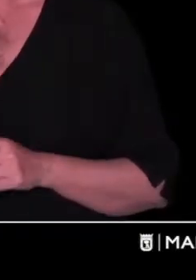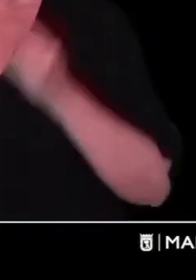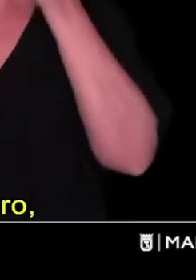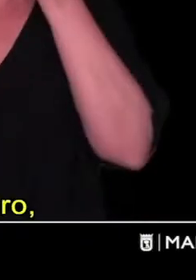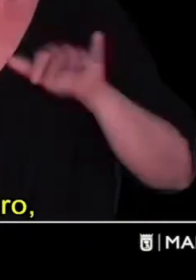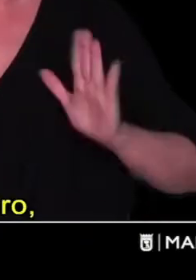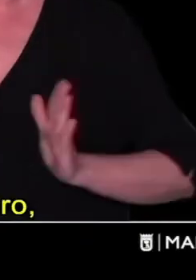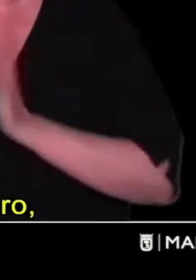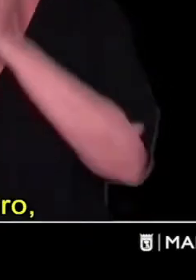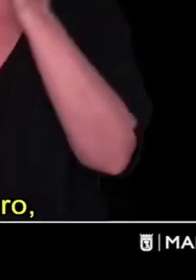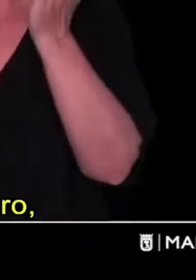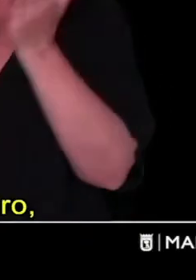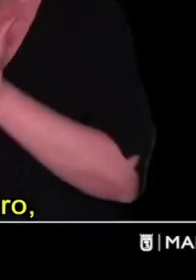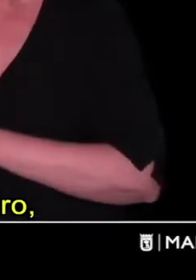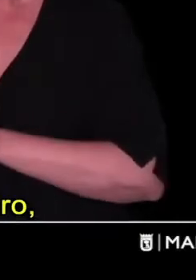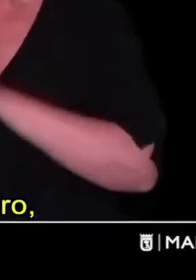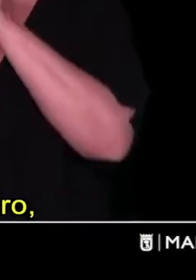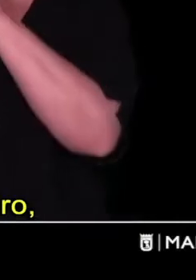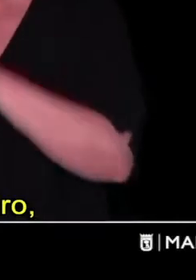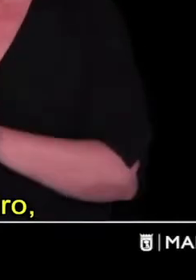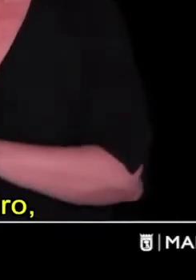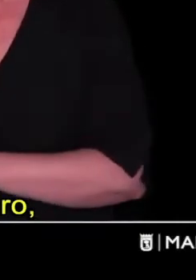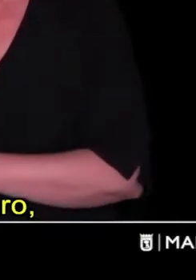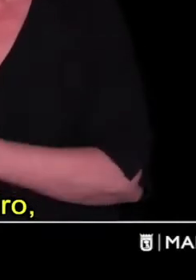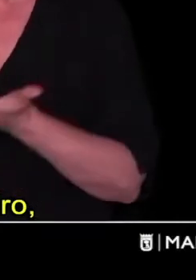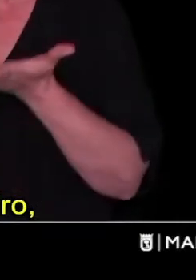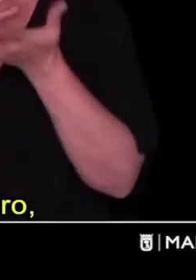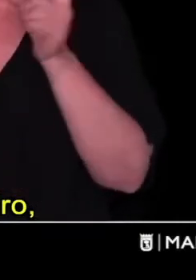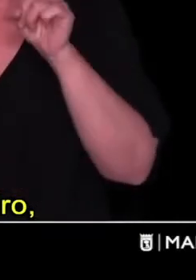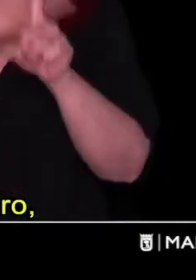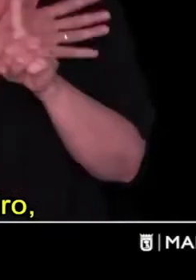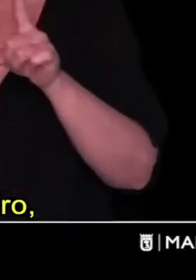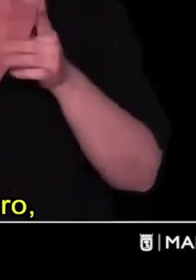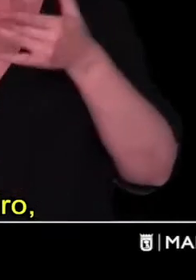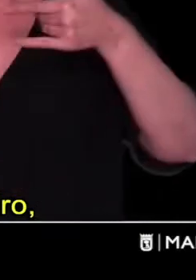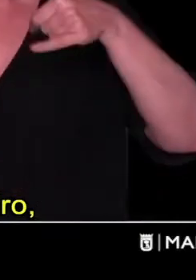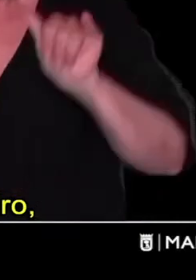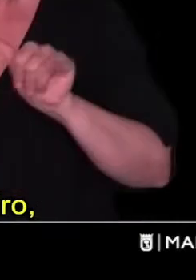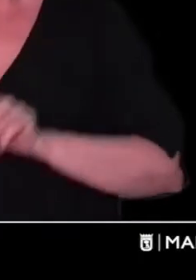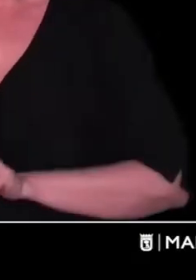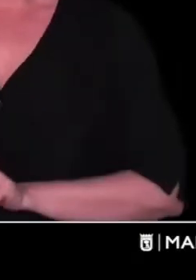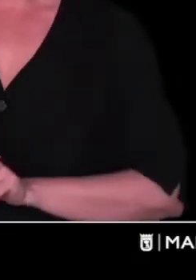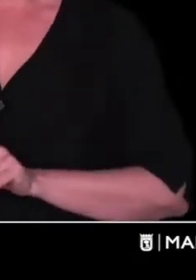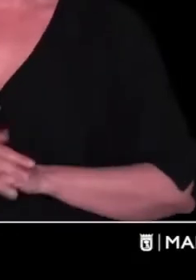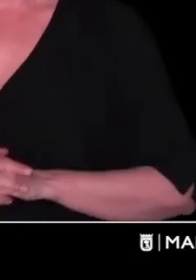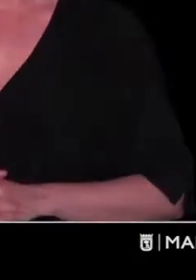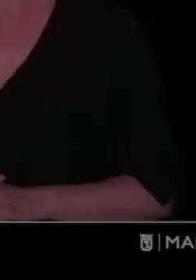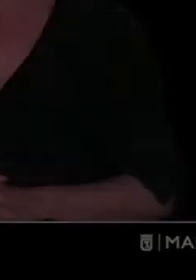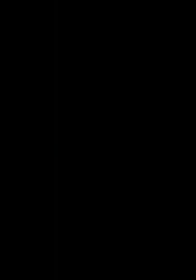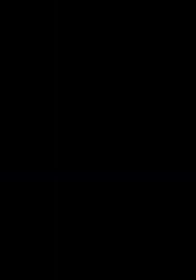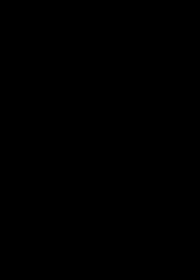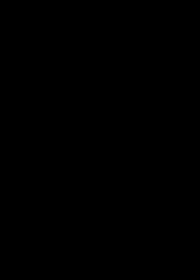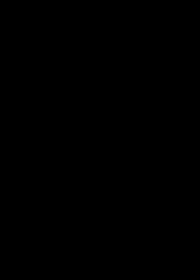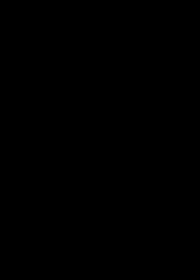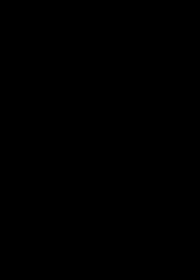Y recordar, en estas fiestas de San Isidro, mujeres que sufran violencia, NIUNA.